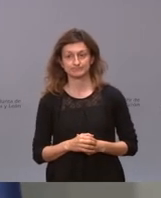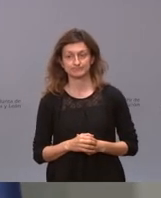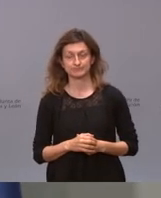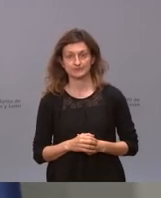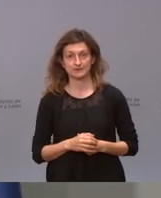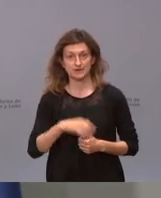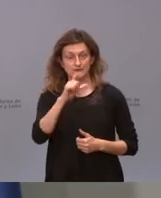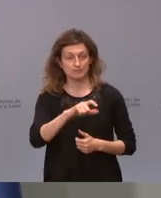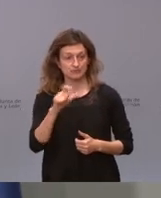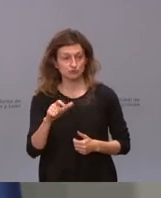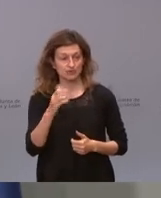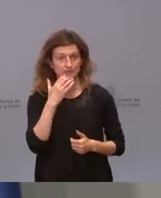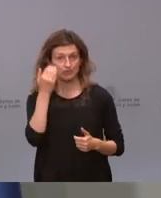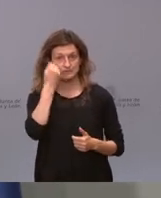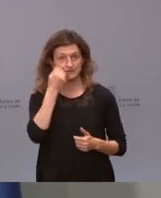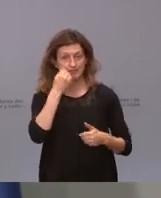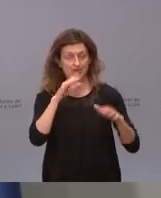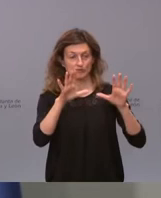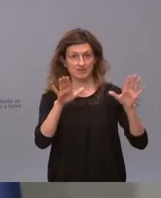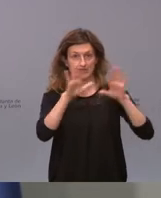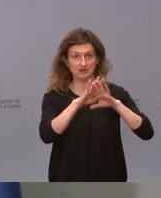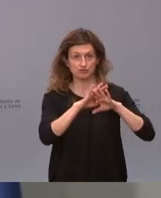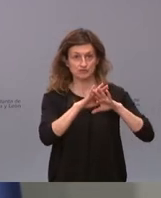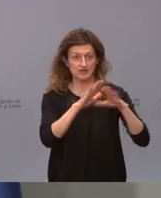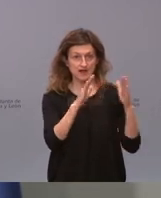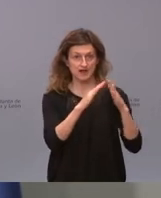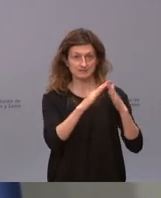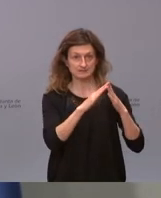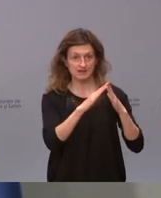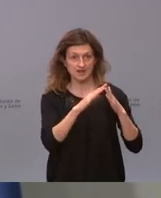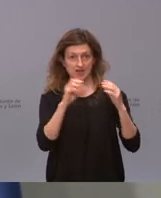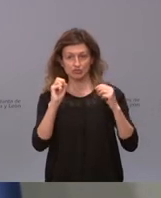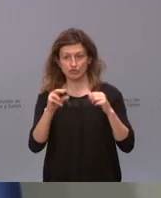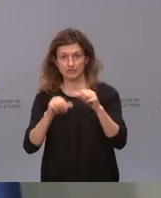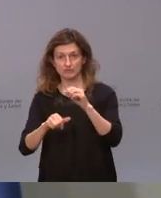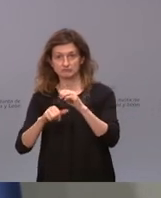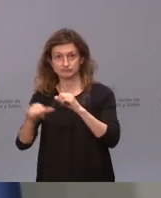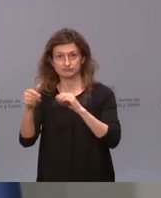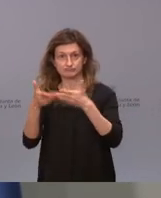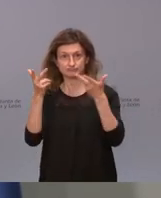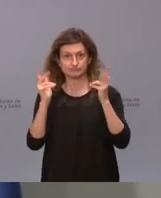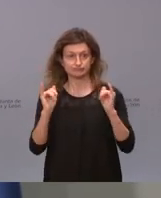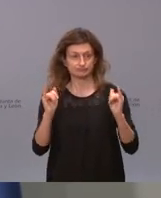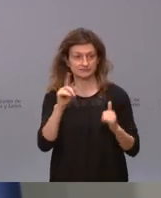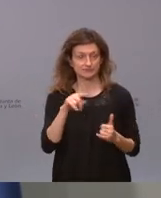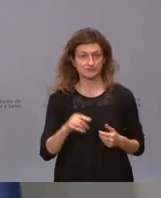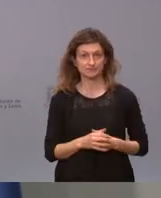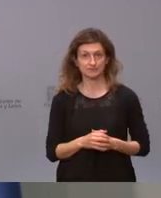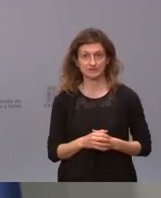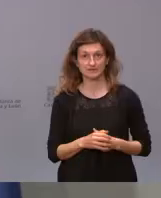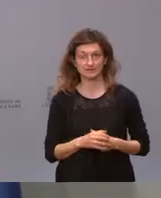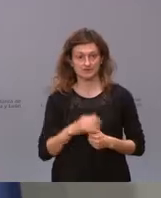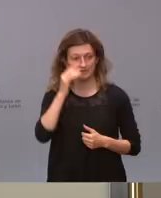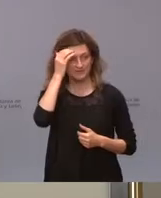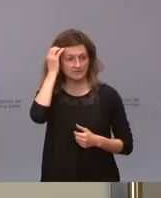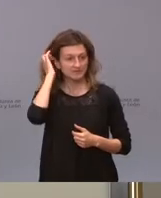puede ir puede irse el sábado a las 10 de la noche y salir a las 12 eso creo que se va a dejar al juez